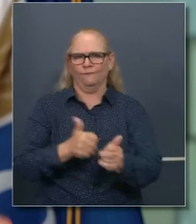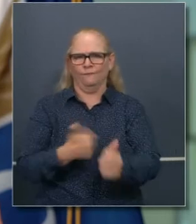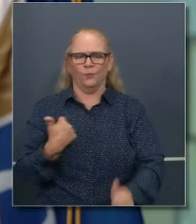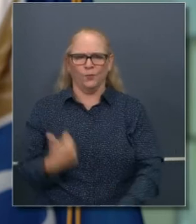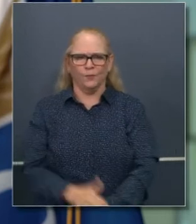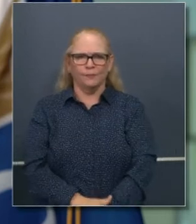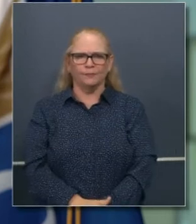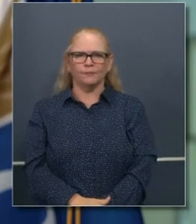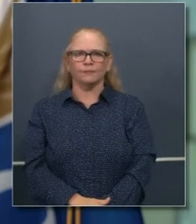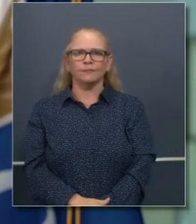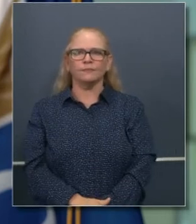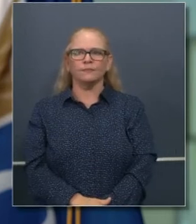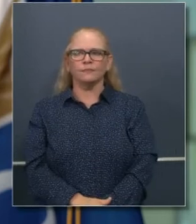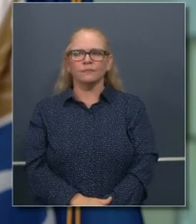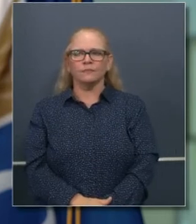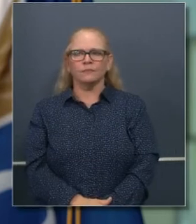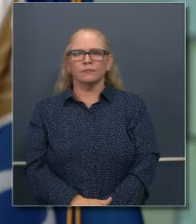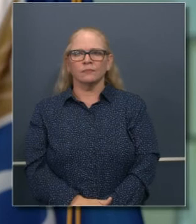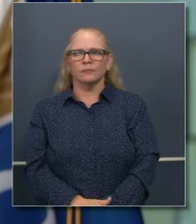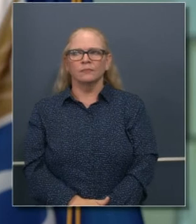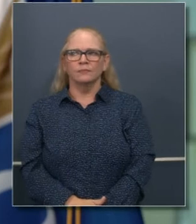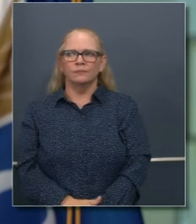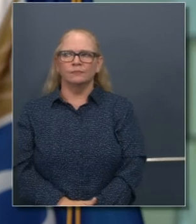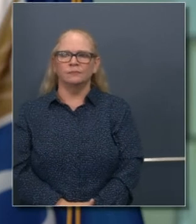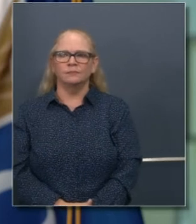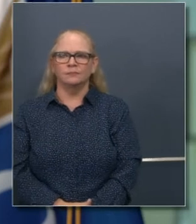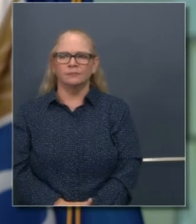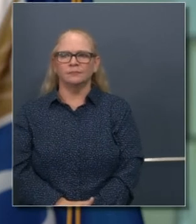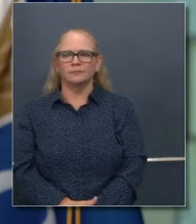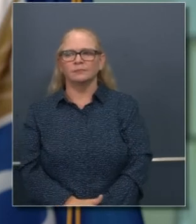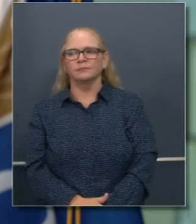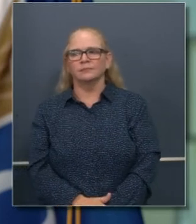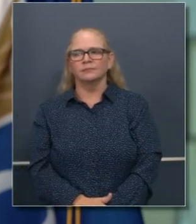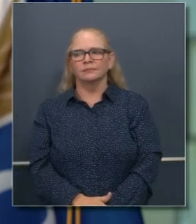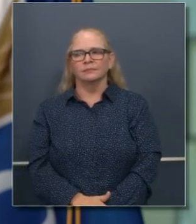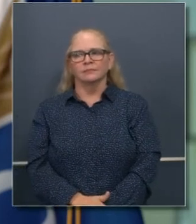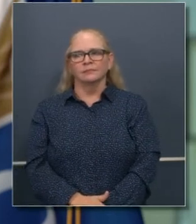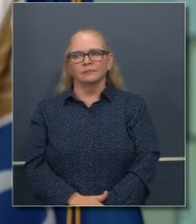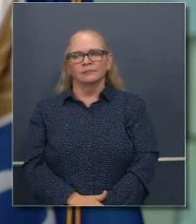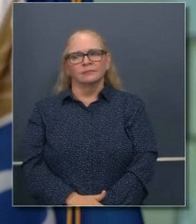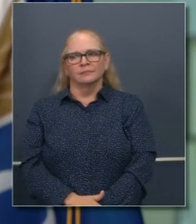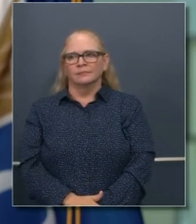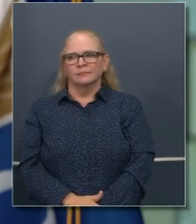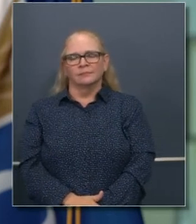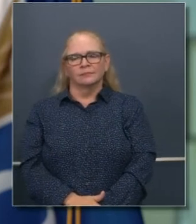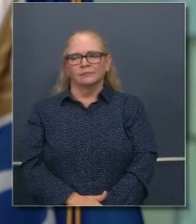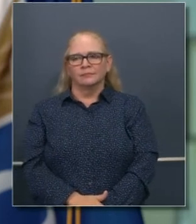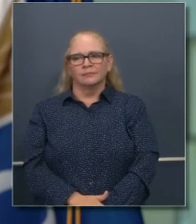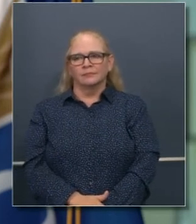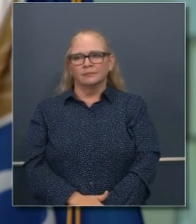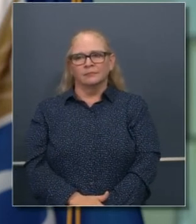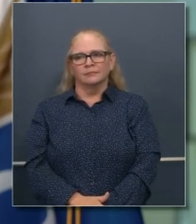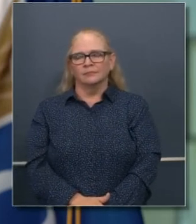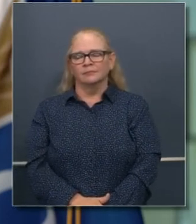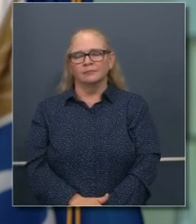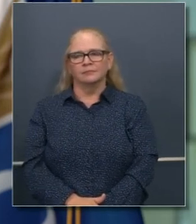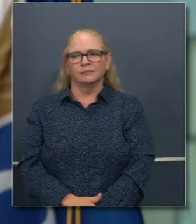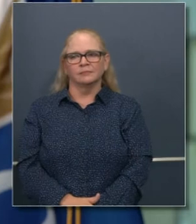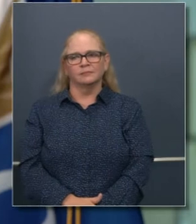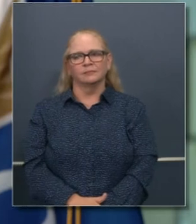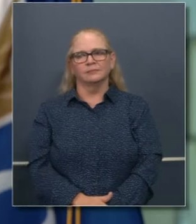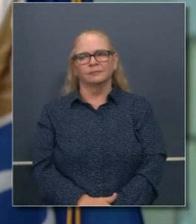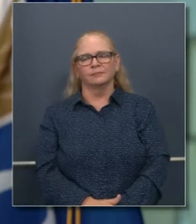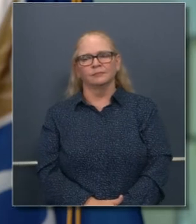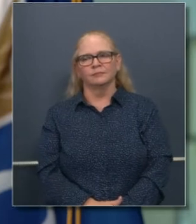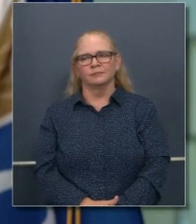Buenas tardes, señor gobernador. Señor, entendemos que usted no tenía toda